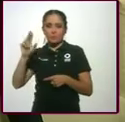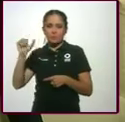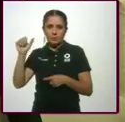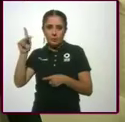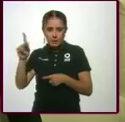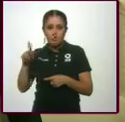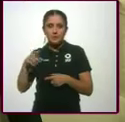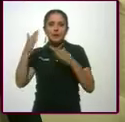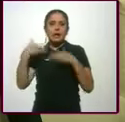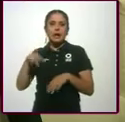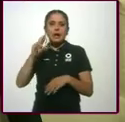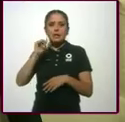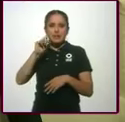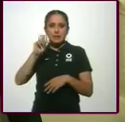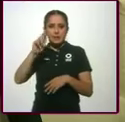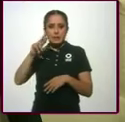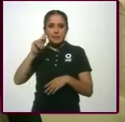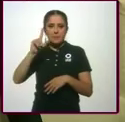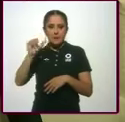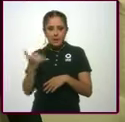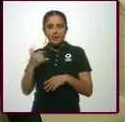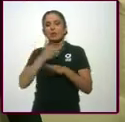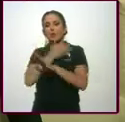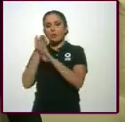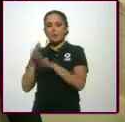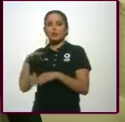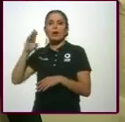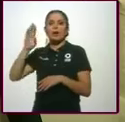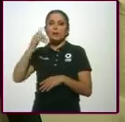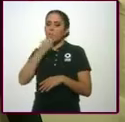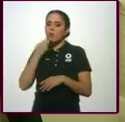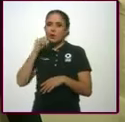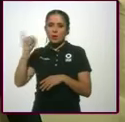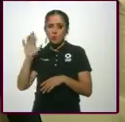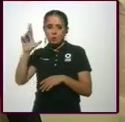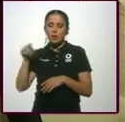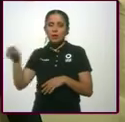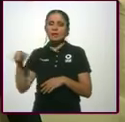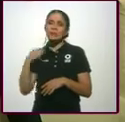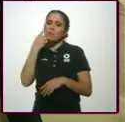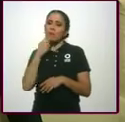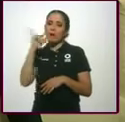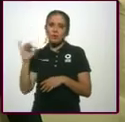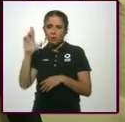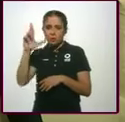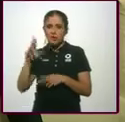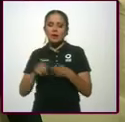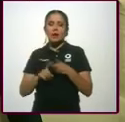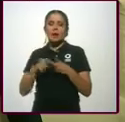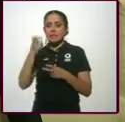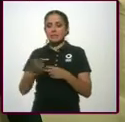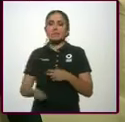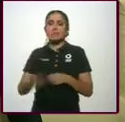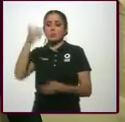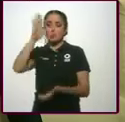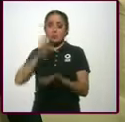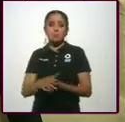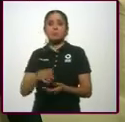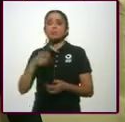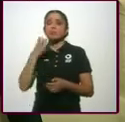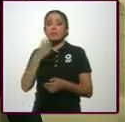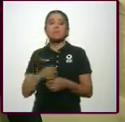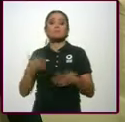el de River Plate contra Boca Juniors. Él le fue a Boca Juniors, fue volado ese día y ganó.